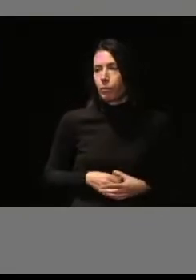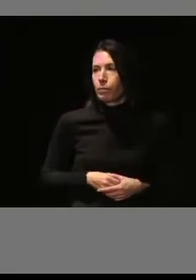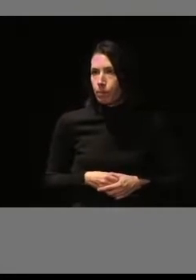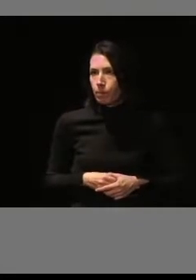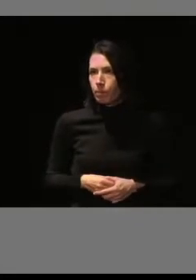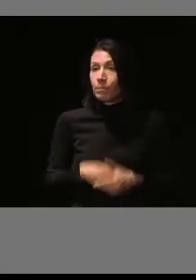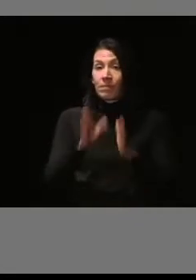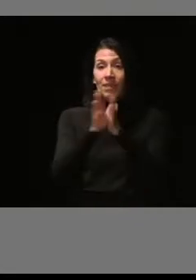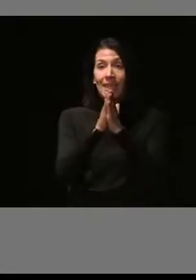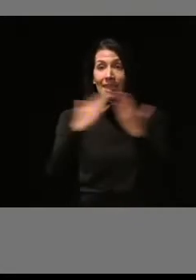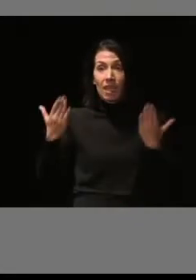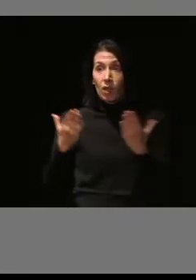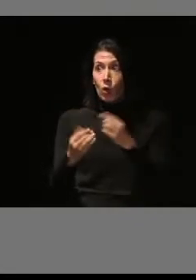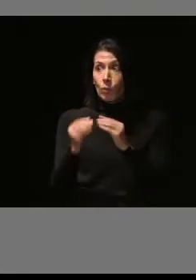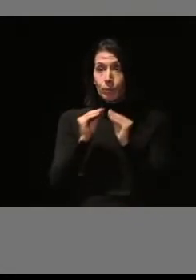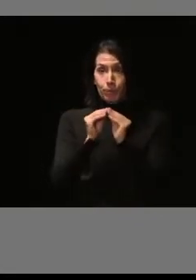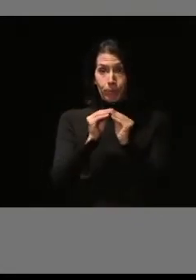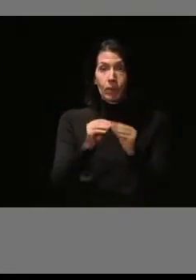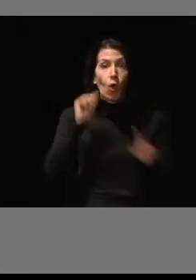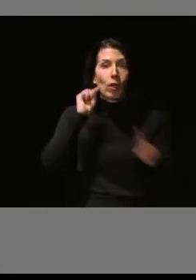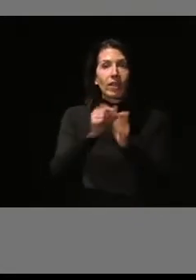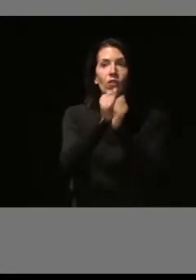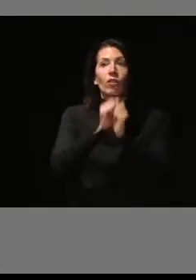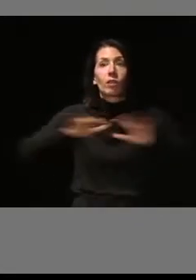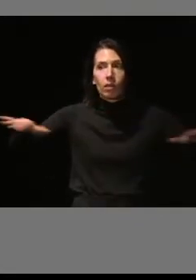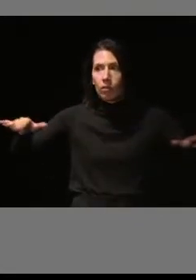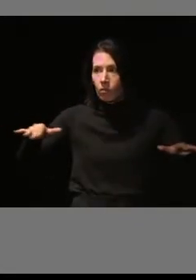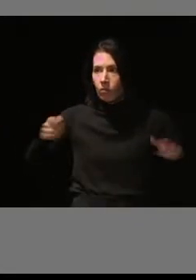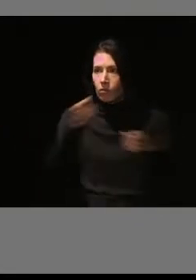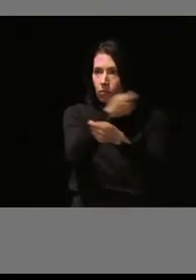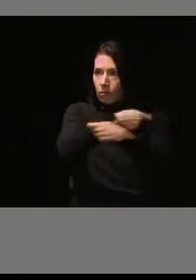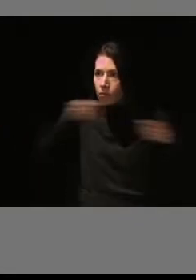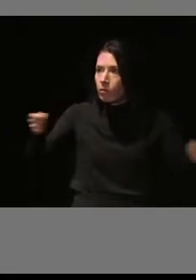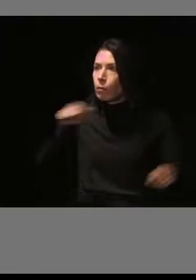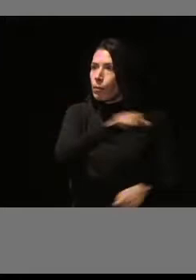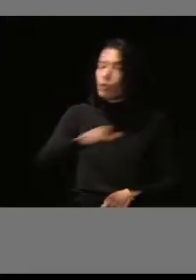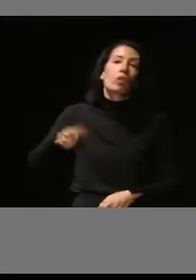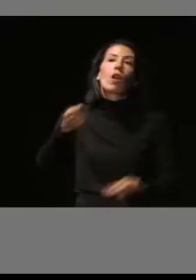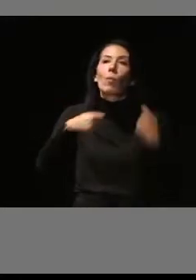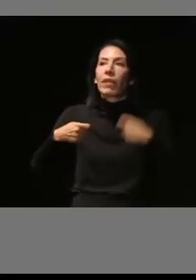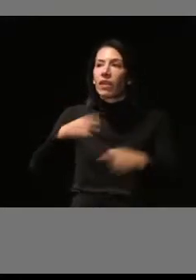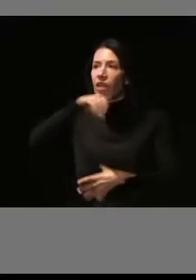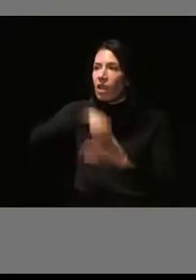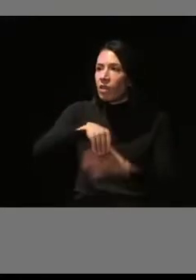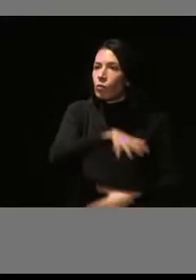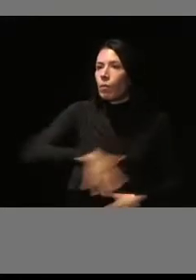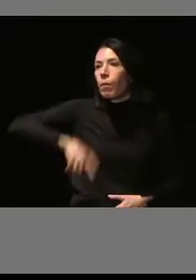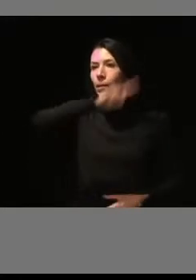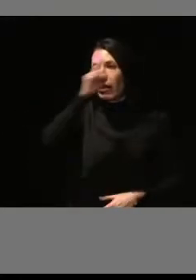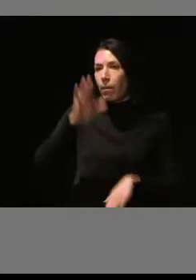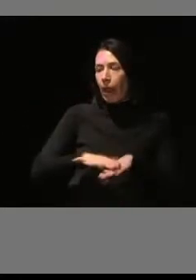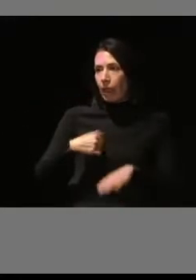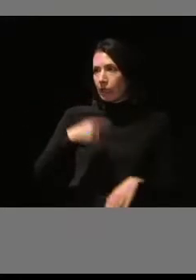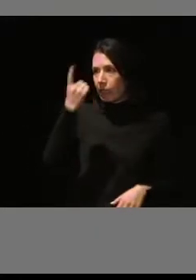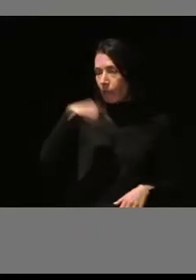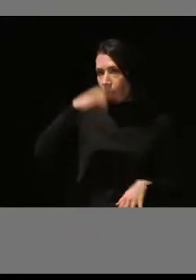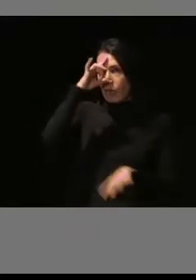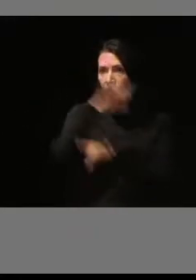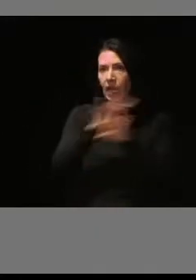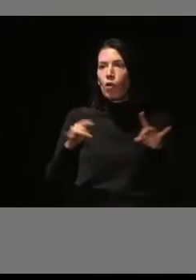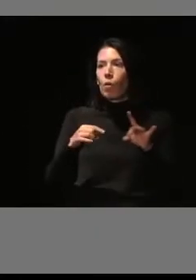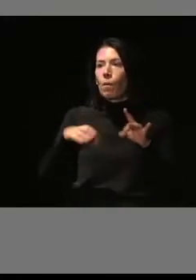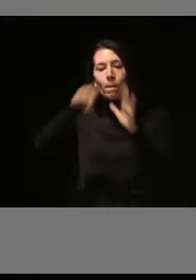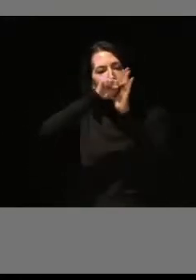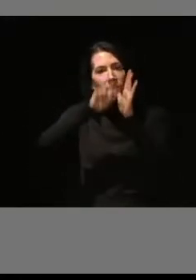El tríptico que hicimos para poder divulgar a todos los comerciantes de Madrid, para que tuvieran constancia de cuáles son las